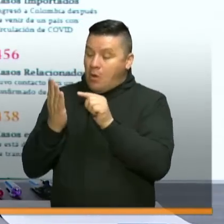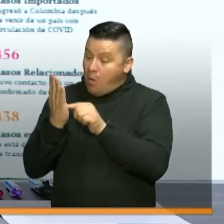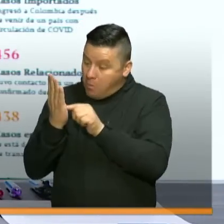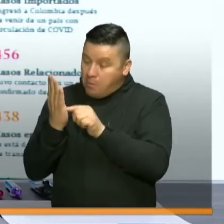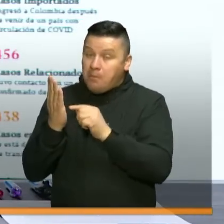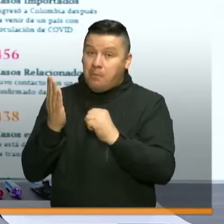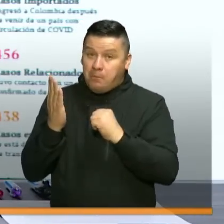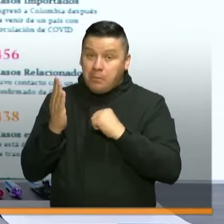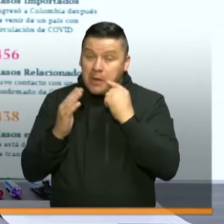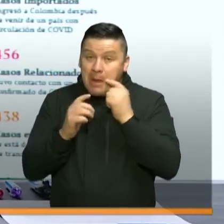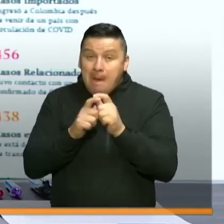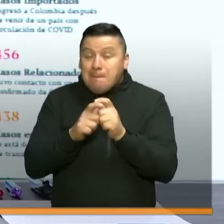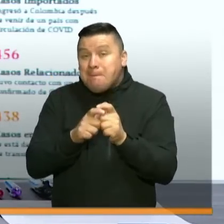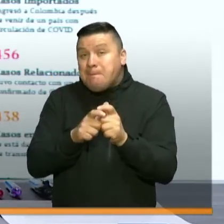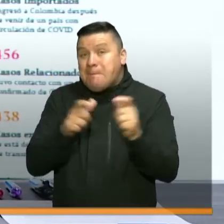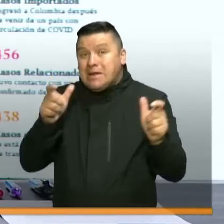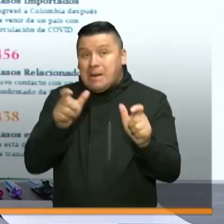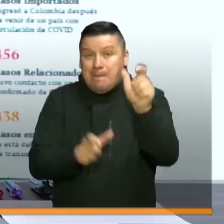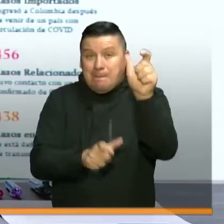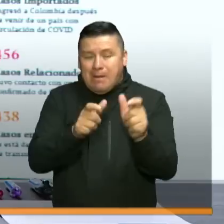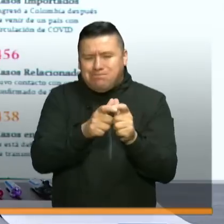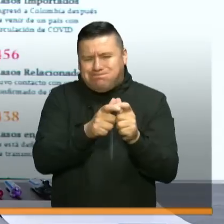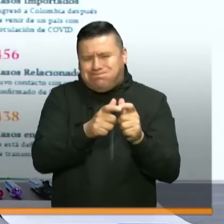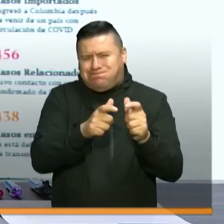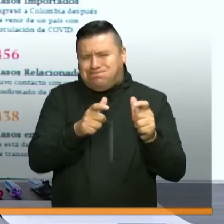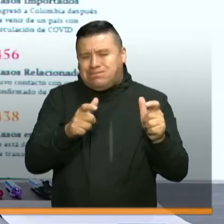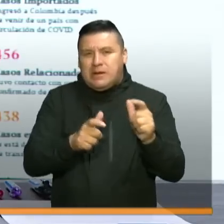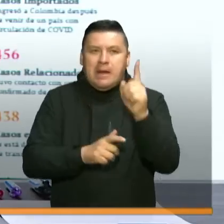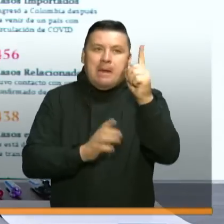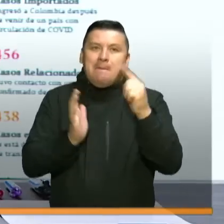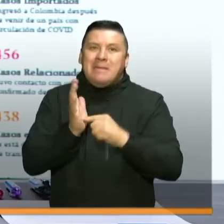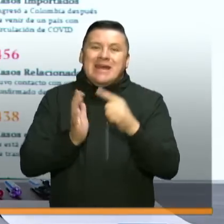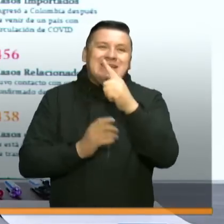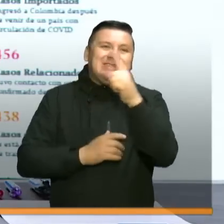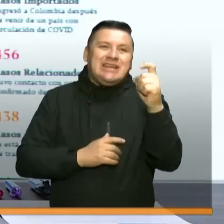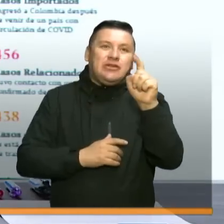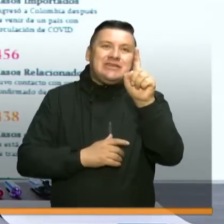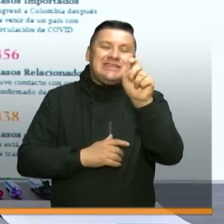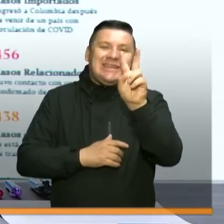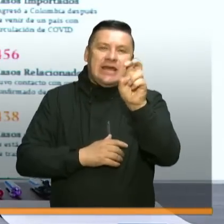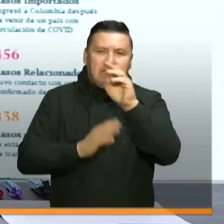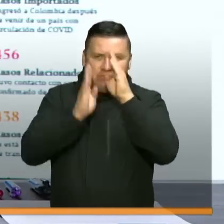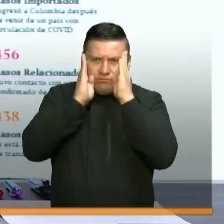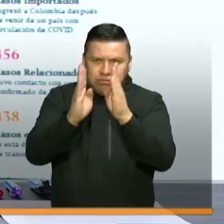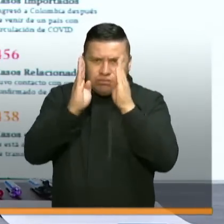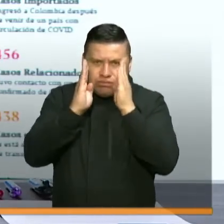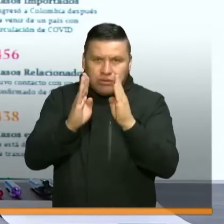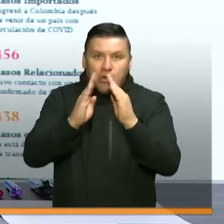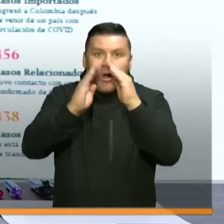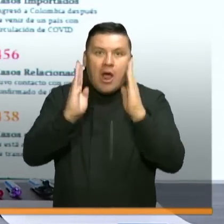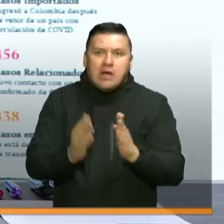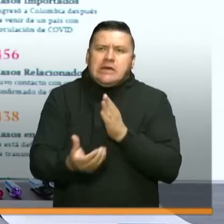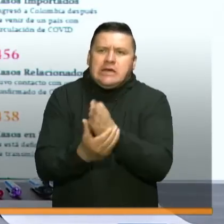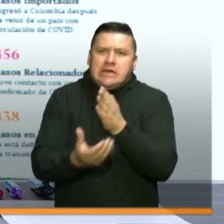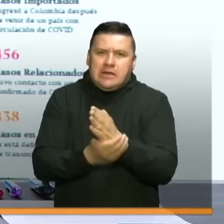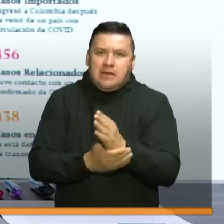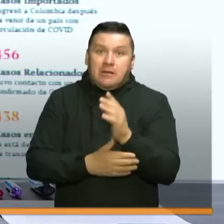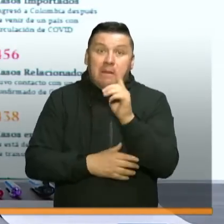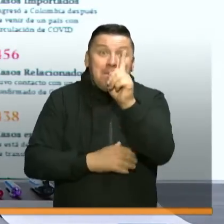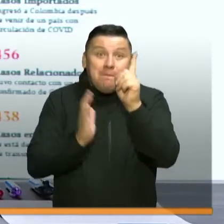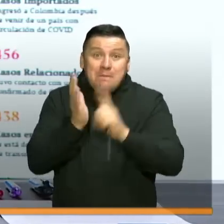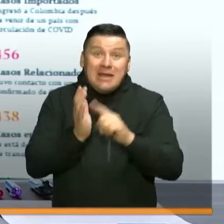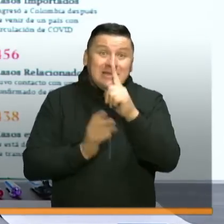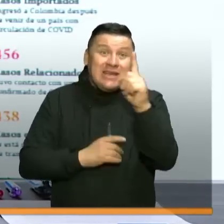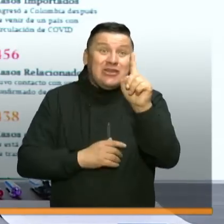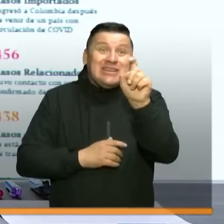la mayor cantidad de personas, 1,167 atendidas en su casa. Es decir,